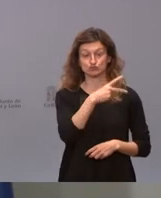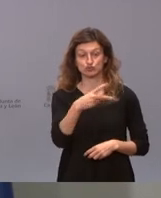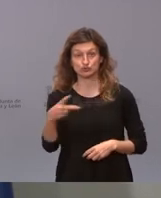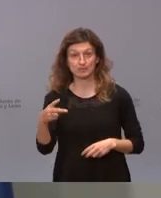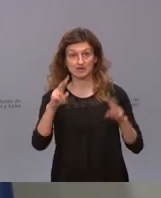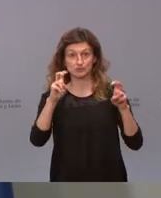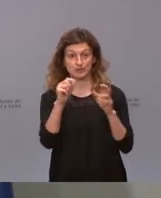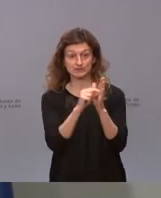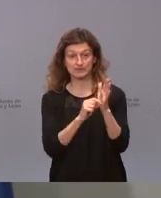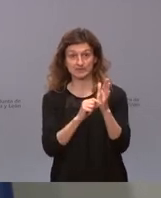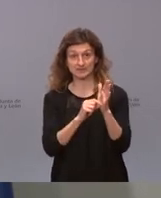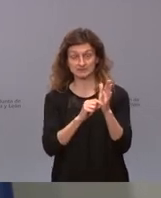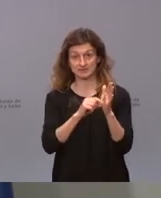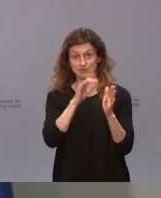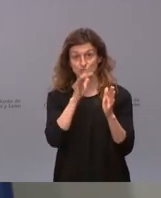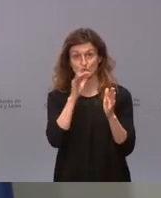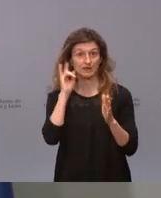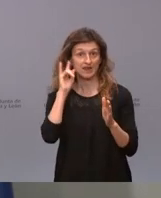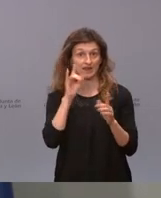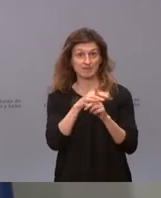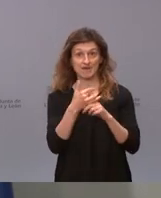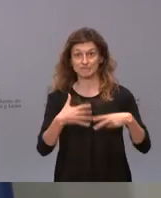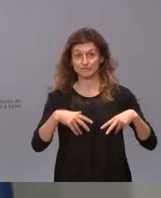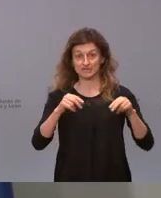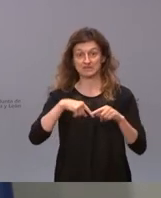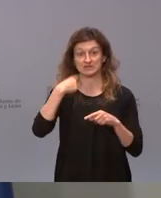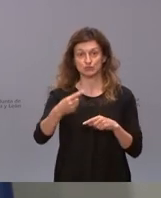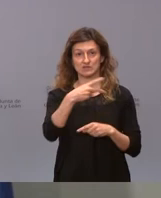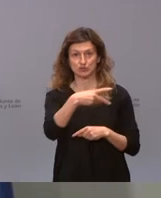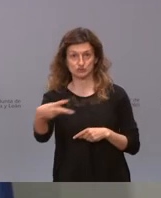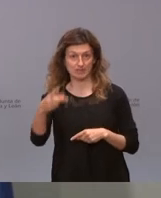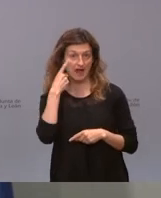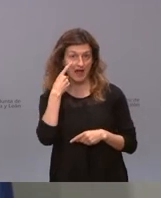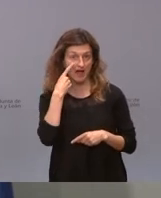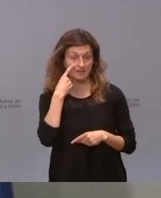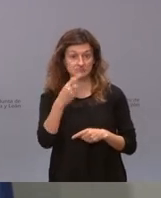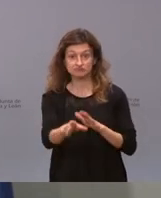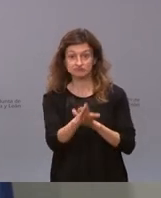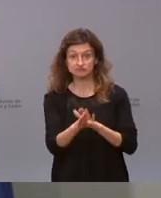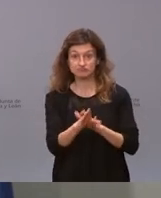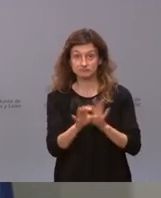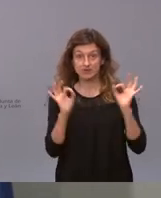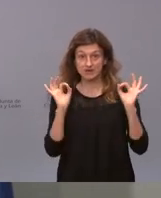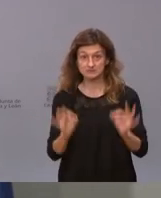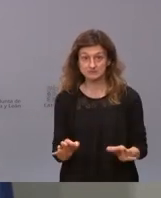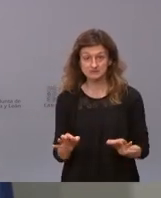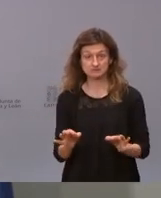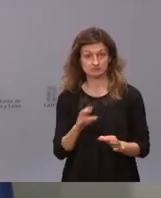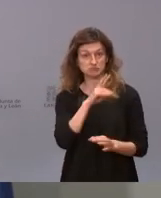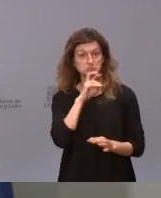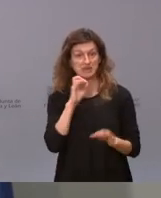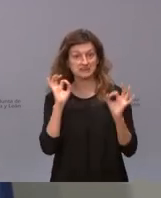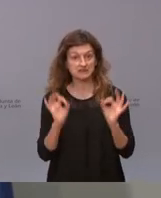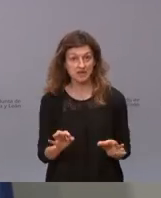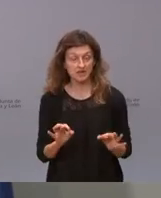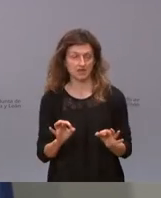establecen a partir de decaer el estado de alarma si es así si se mantiene en esta